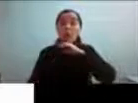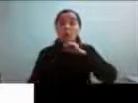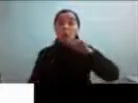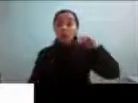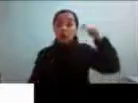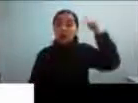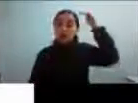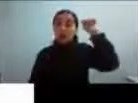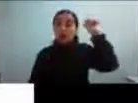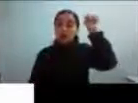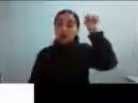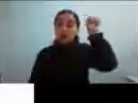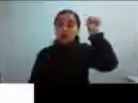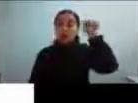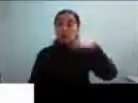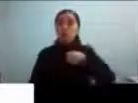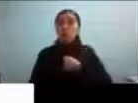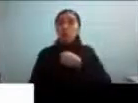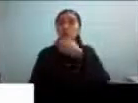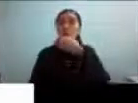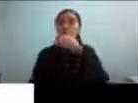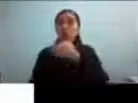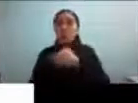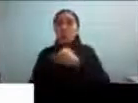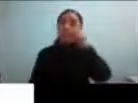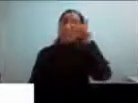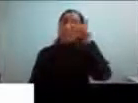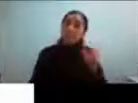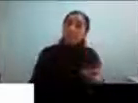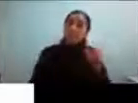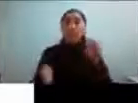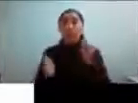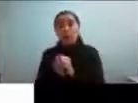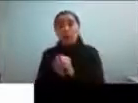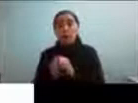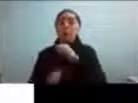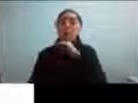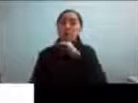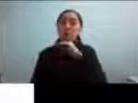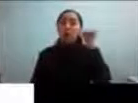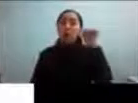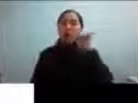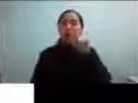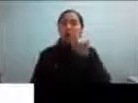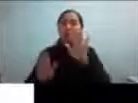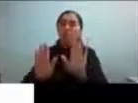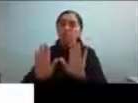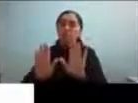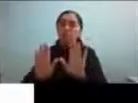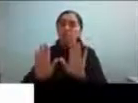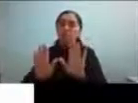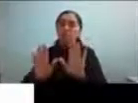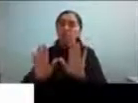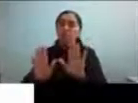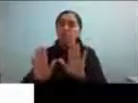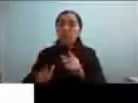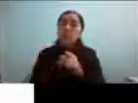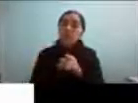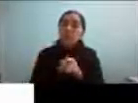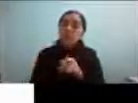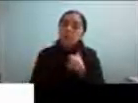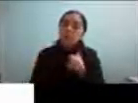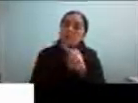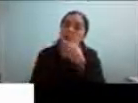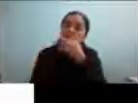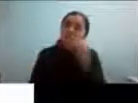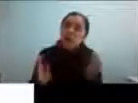yo decía y hablaba de personas con autismo hasta que uno me frenó y me dijo ¿por qué dices con